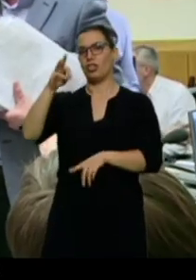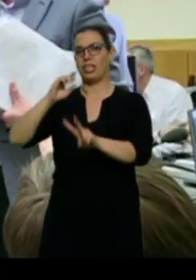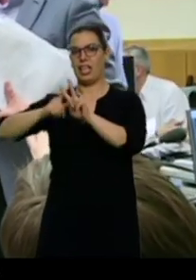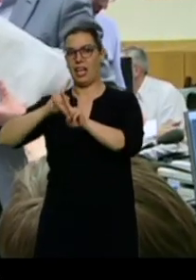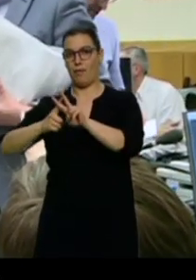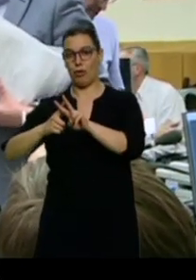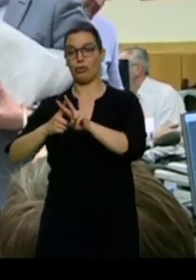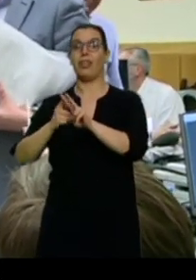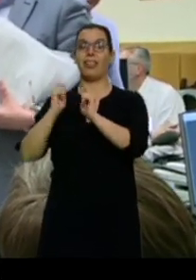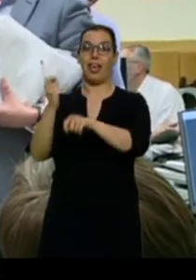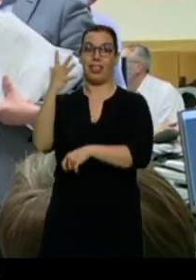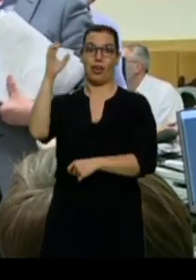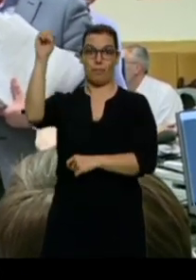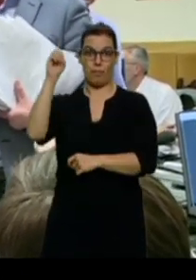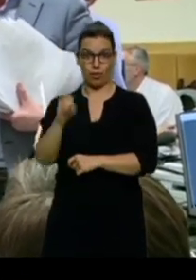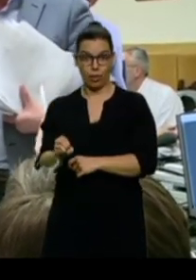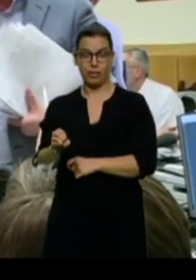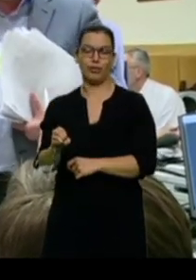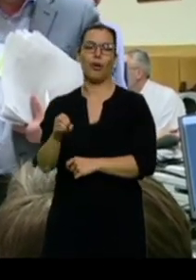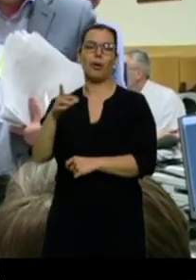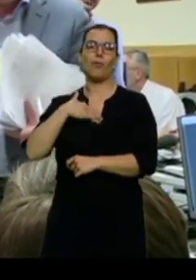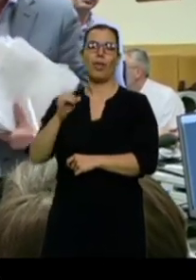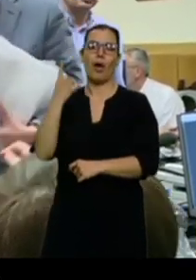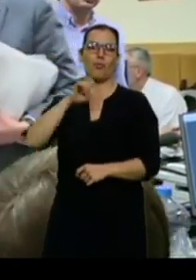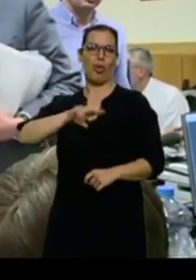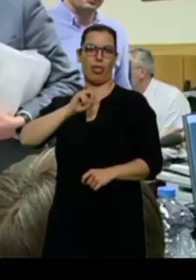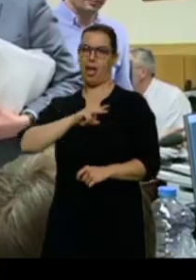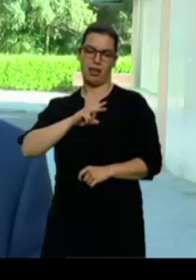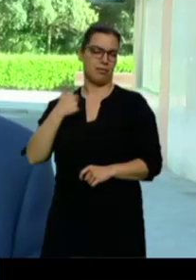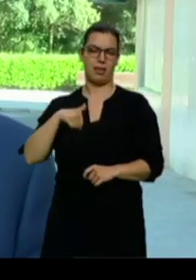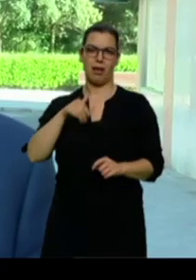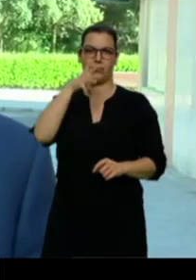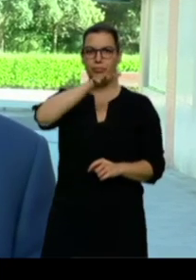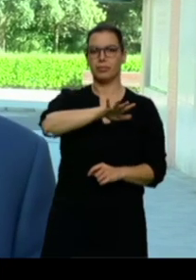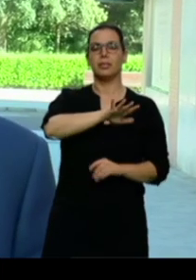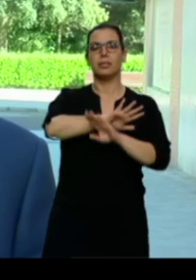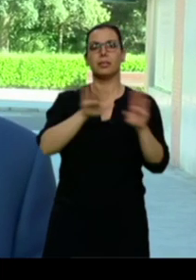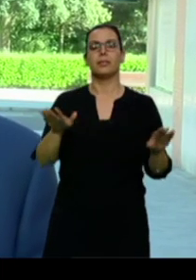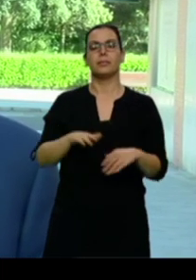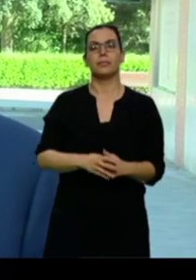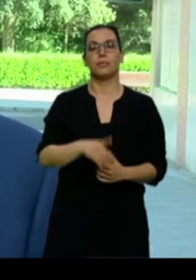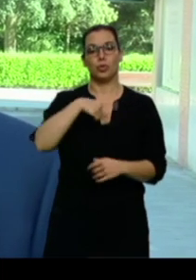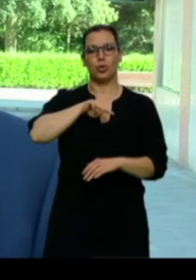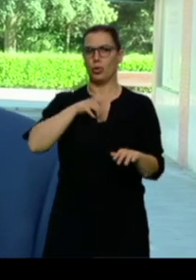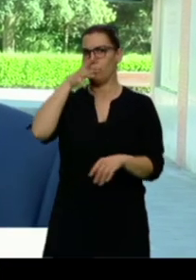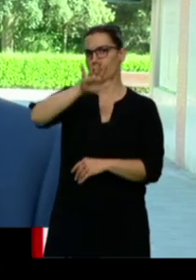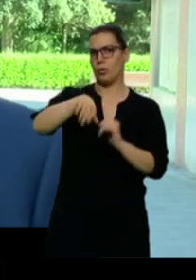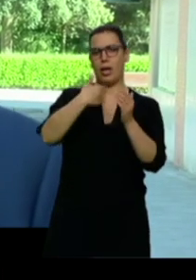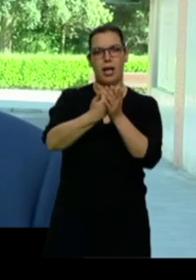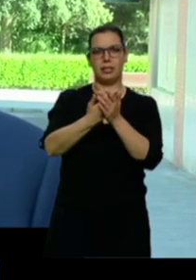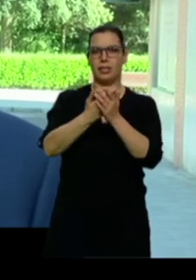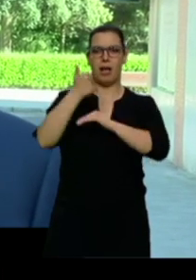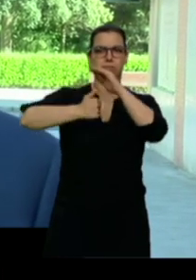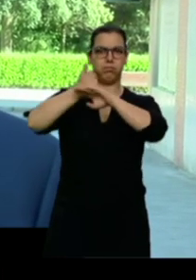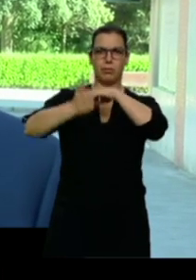concejal sólo por 78 votos. Los socialistas han recurrido a la Junta Electoral Central. Recurriremos hasta el final, hasta el contencioso administrativo, porque